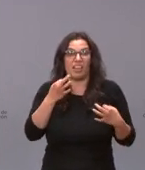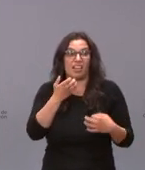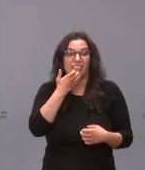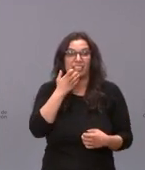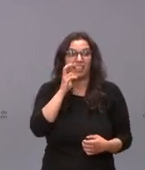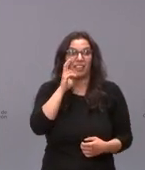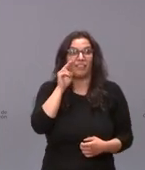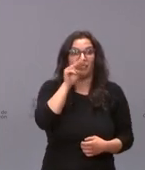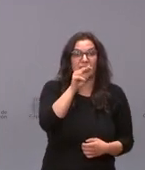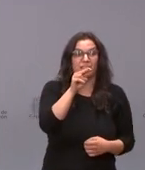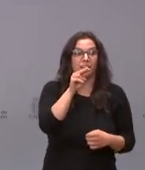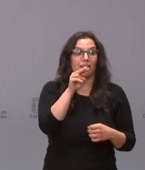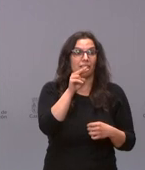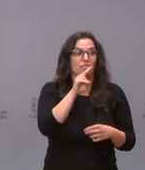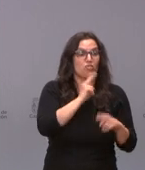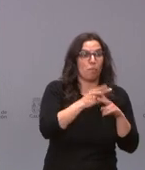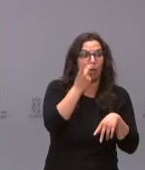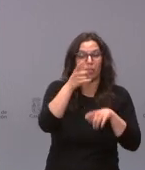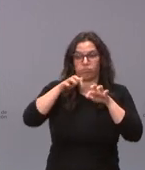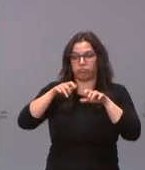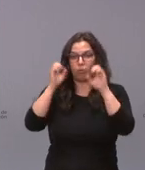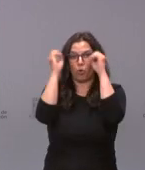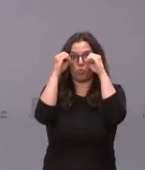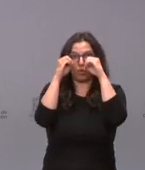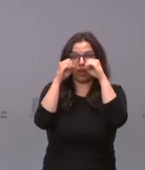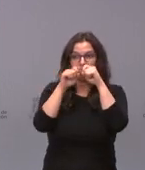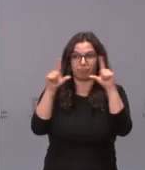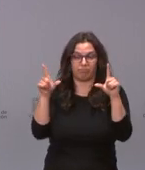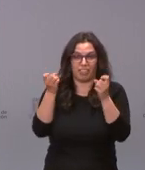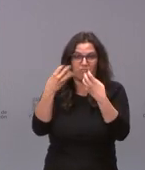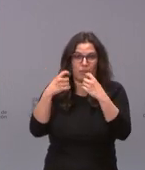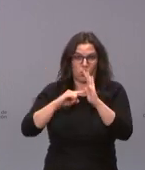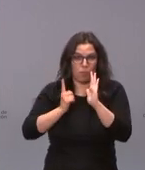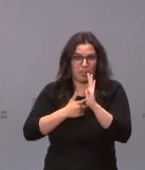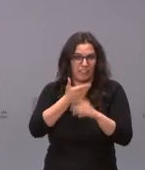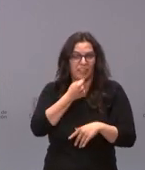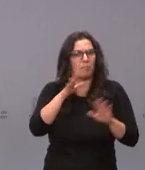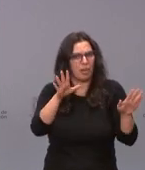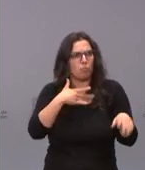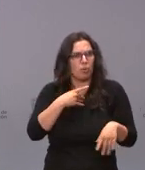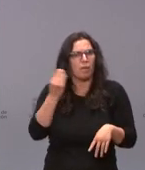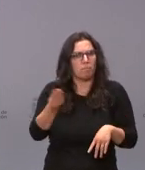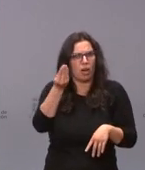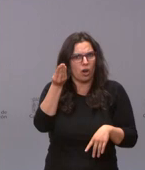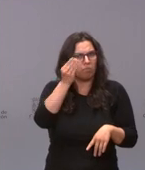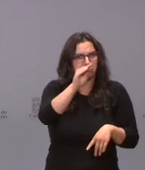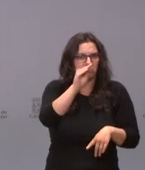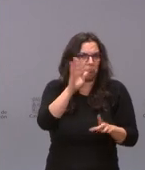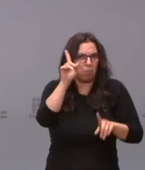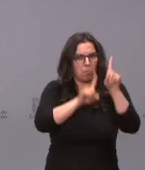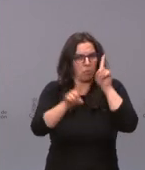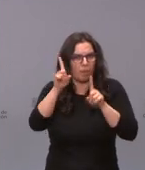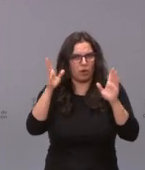apellidos en Google le dice a uno quién es cada uno habitualmente pero es una cosa que podemos mirar para mejorar yo no tengo tampoco ningún